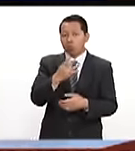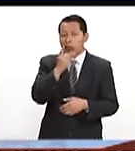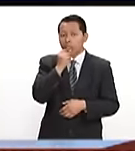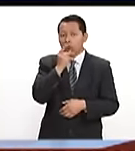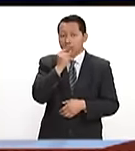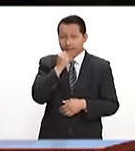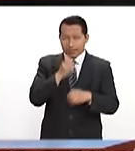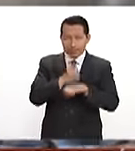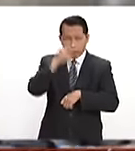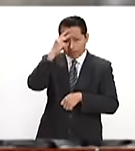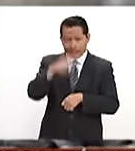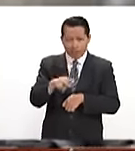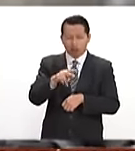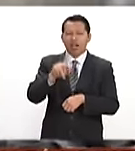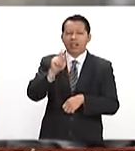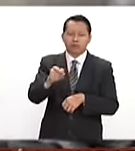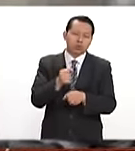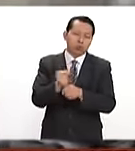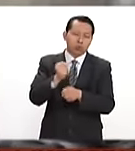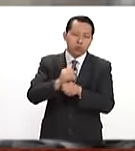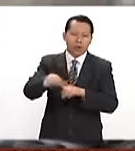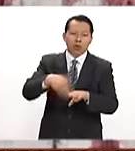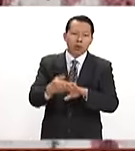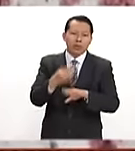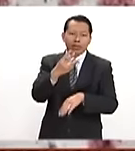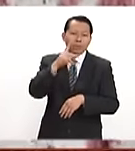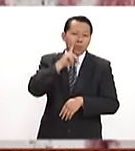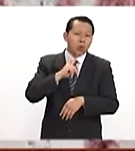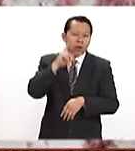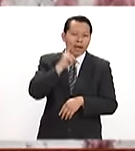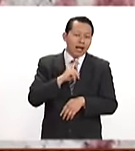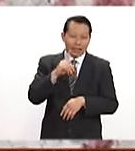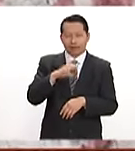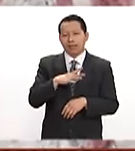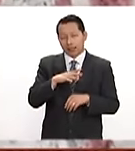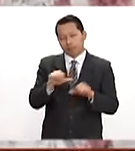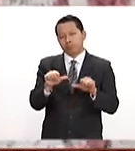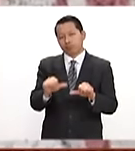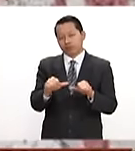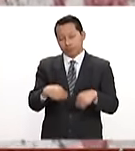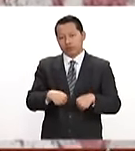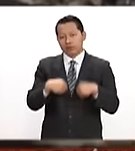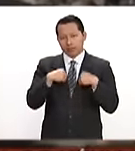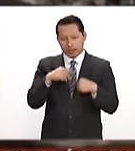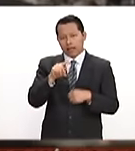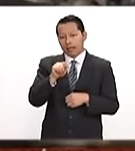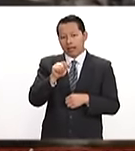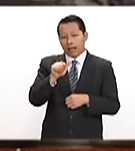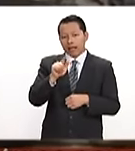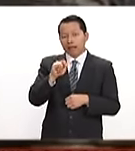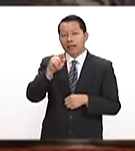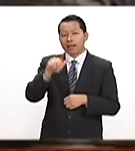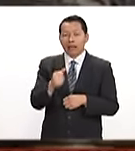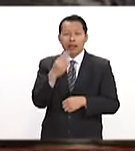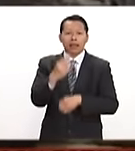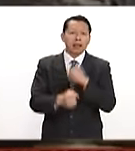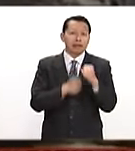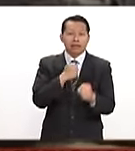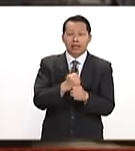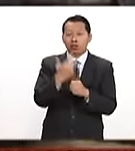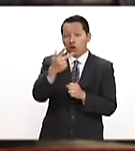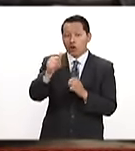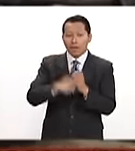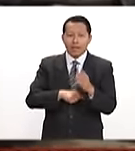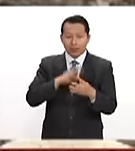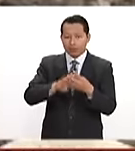Estado de México acusados de tortura contra tres mujeres sobrevivientes del caso Tlatlaya pasarán tres años y ocho meses en prisión.